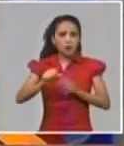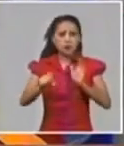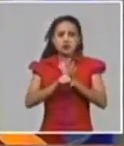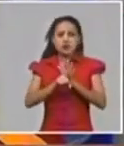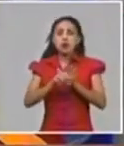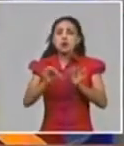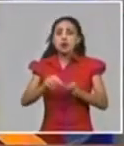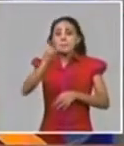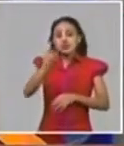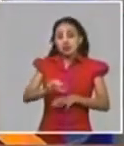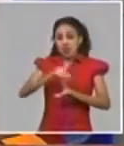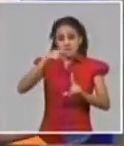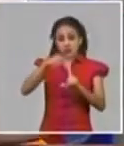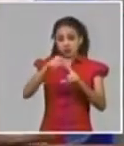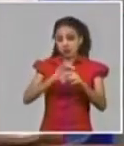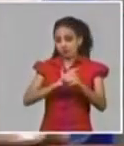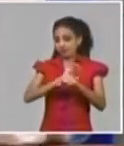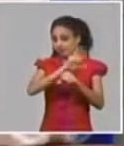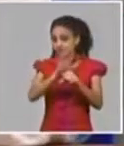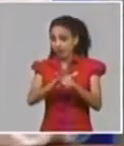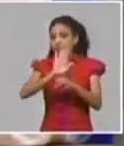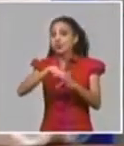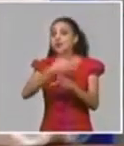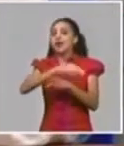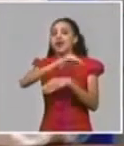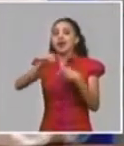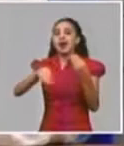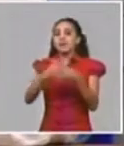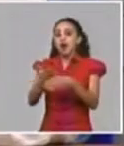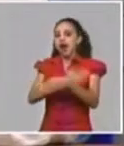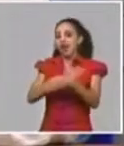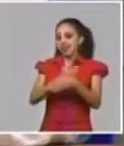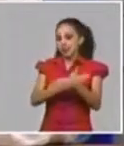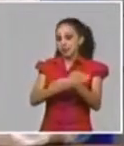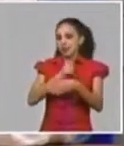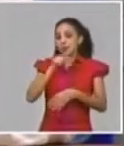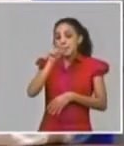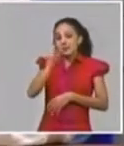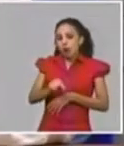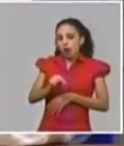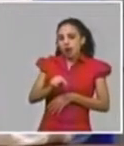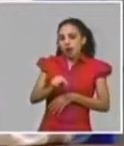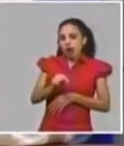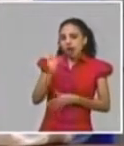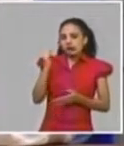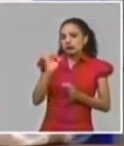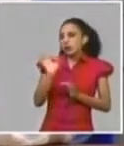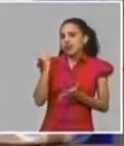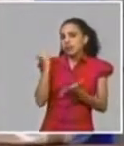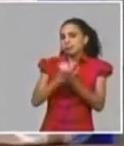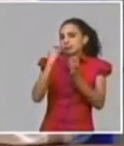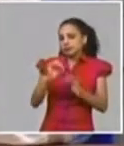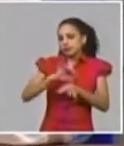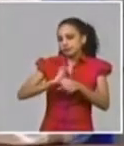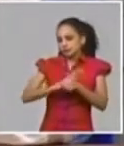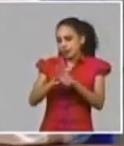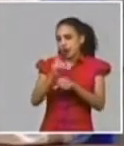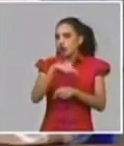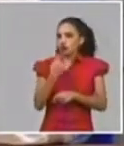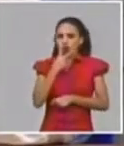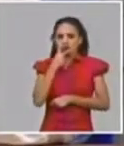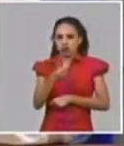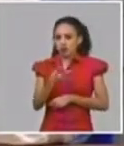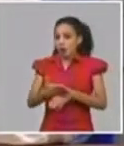partir de casos confirmados después lo fuimos adelantando a los pacientes sospechosos lo que ha permitido que la gran mayoría